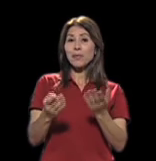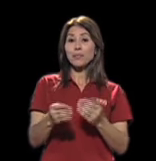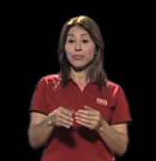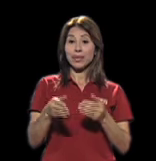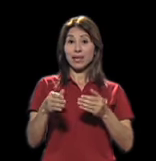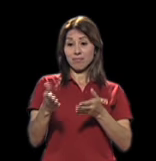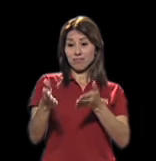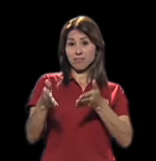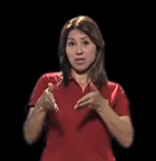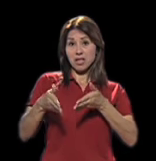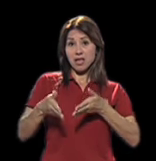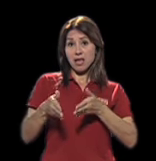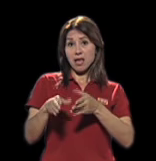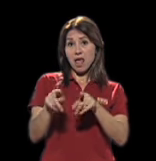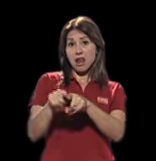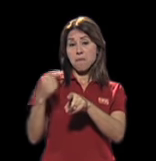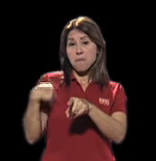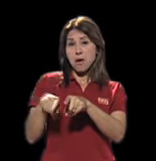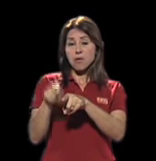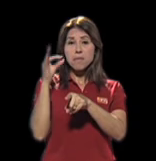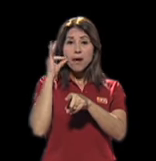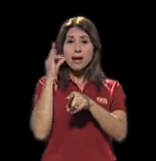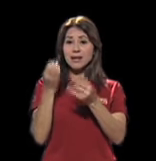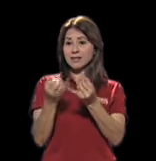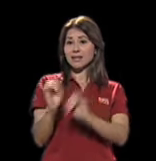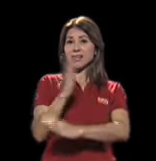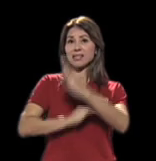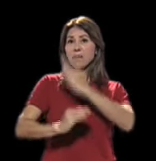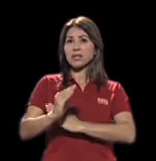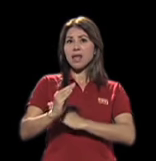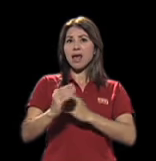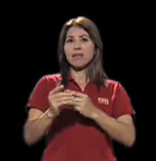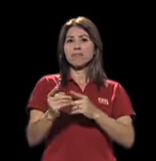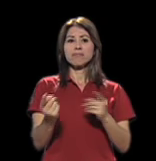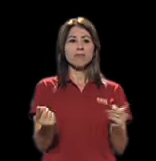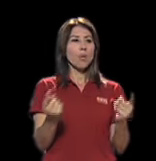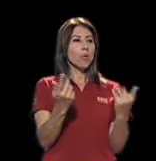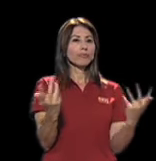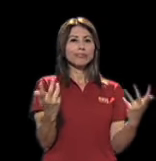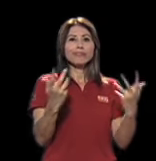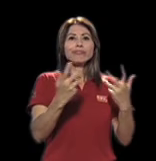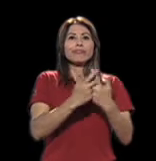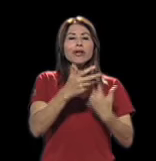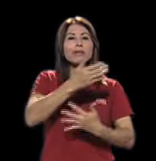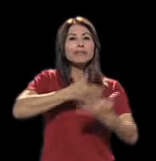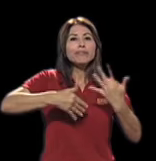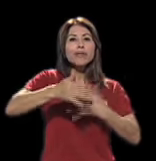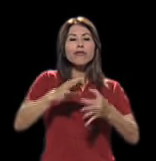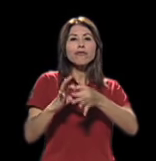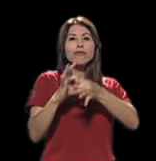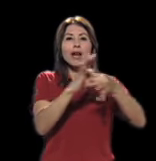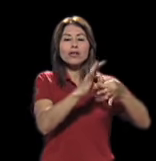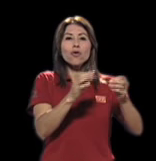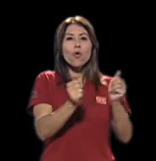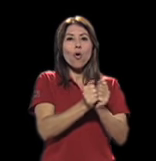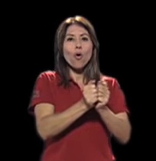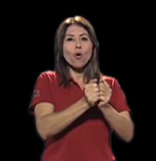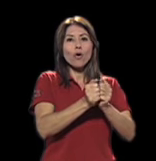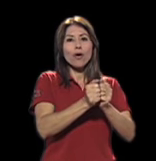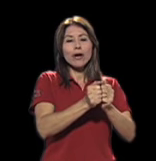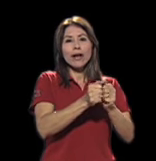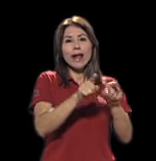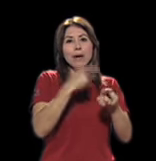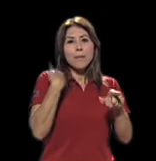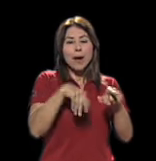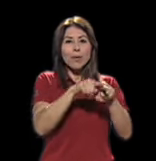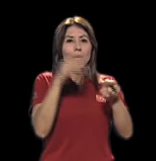con discapacidad, también cómo tratar de tener una relación lo más regular posible, si se puede trabajar de esta